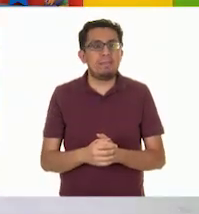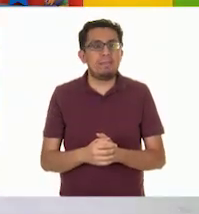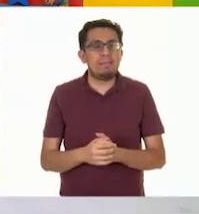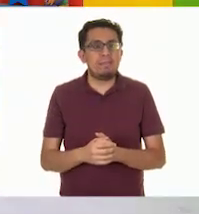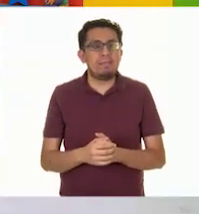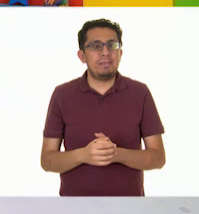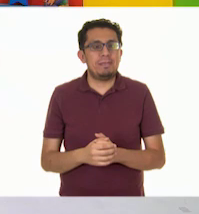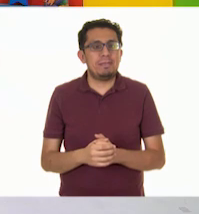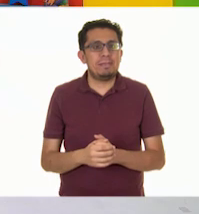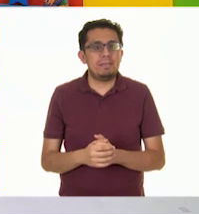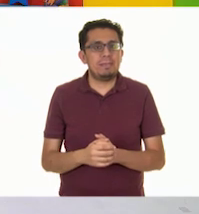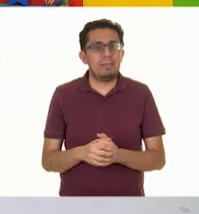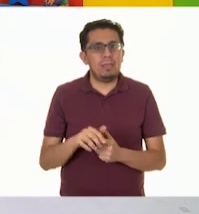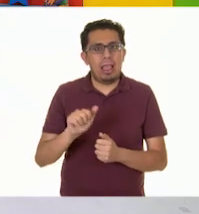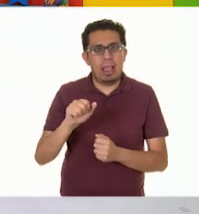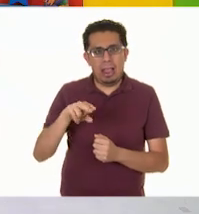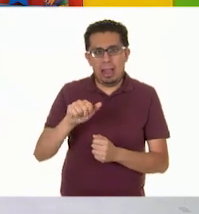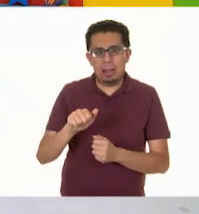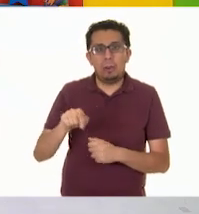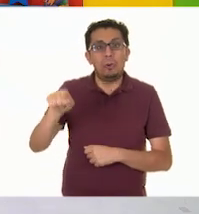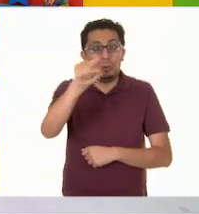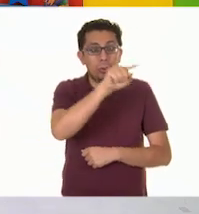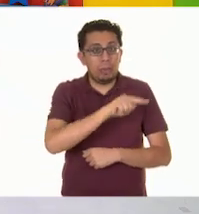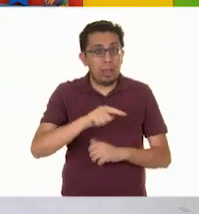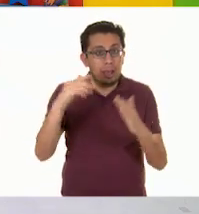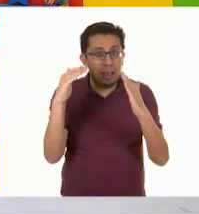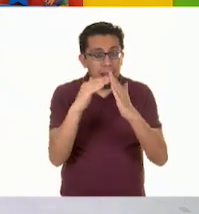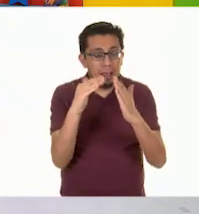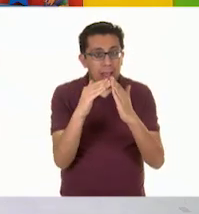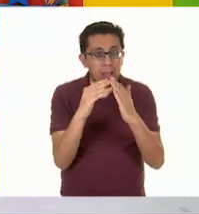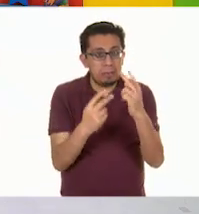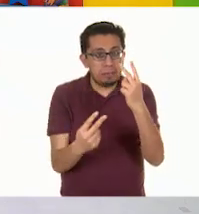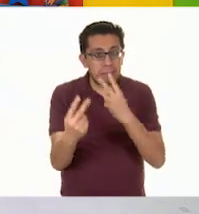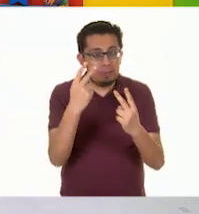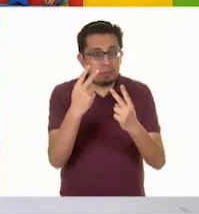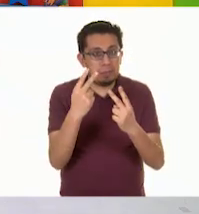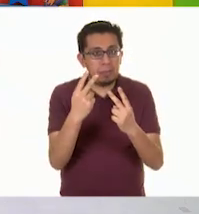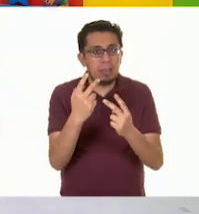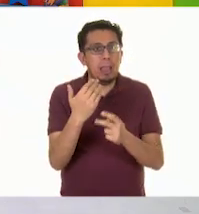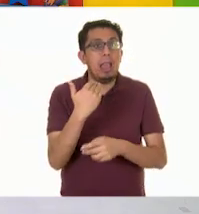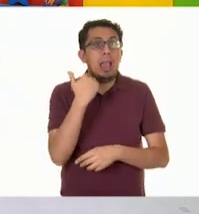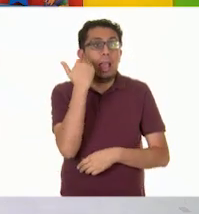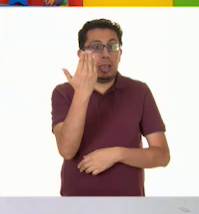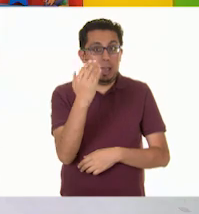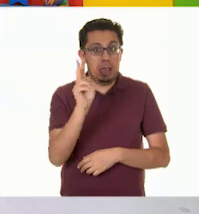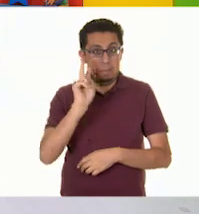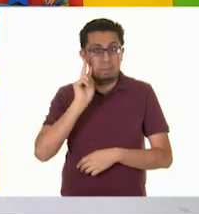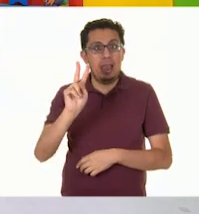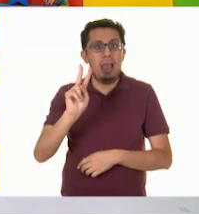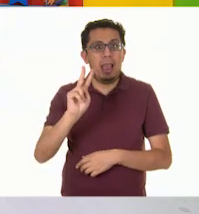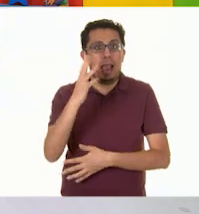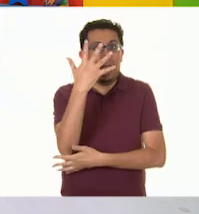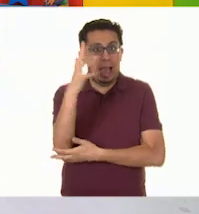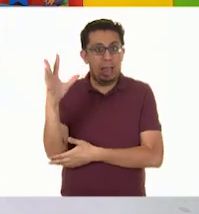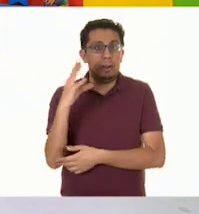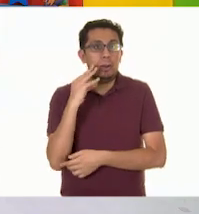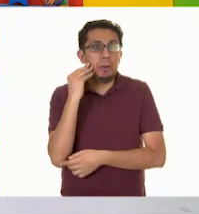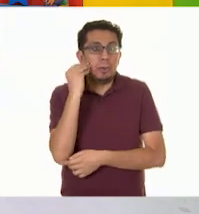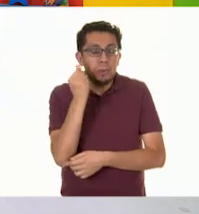Y Ana, ¿y ustedes ahí en casa? ¿Les gustaría ver un limonero? Sí.